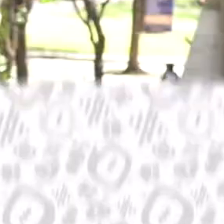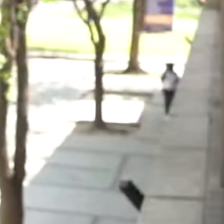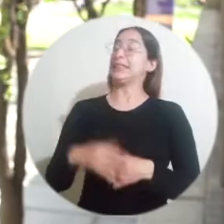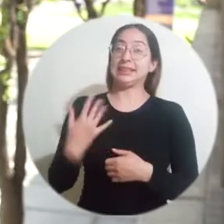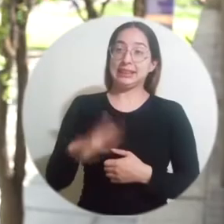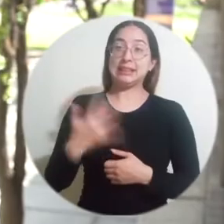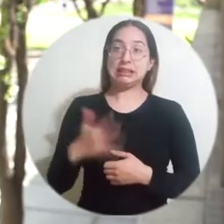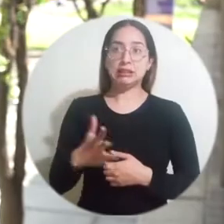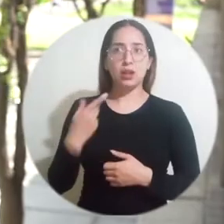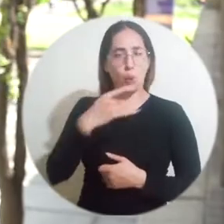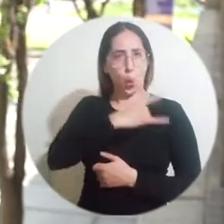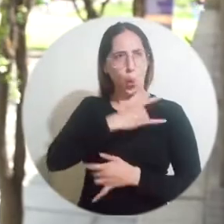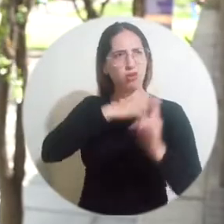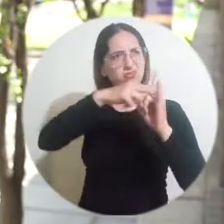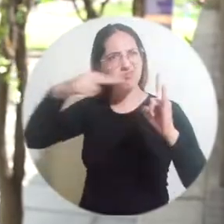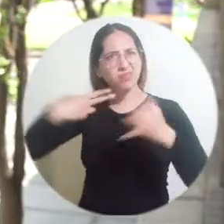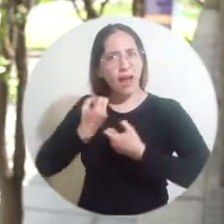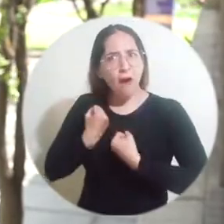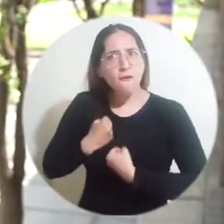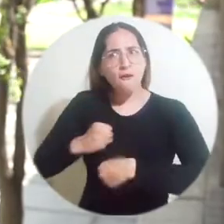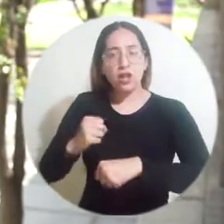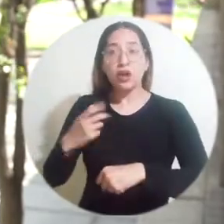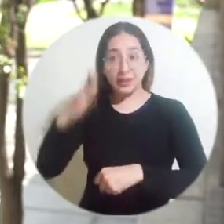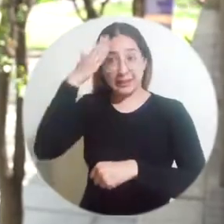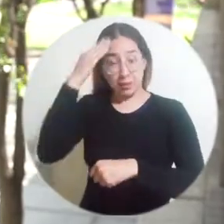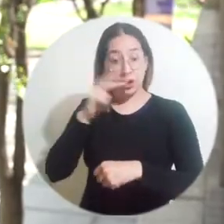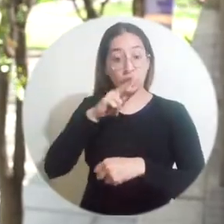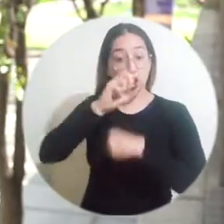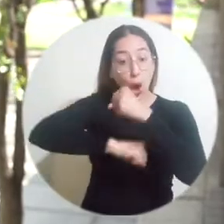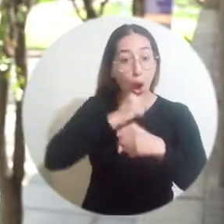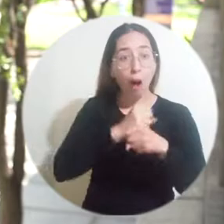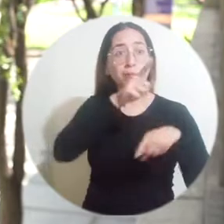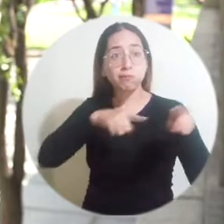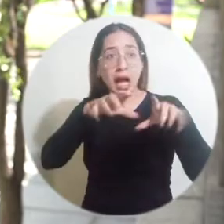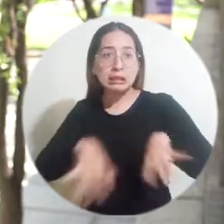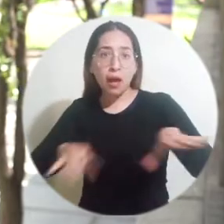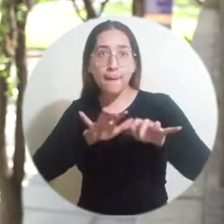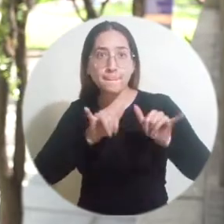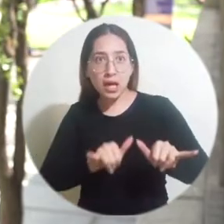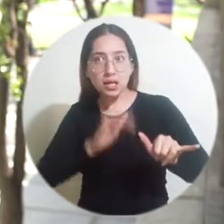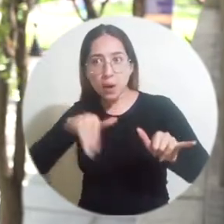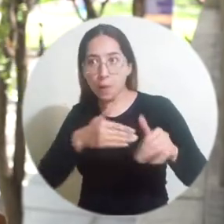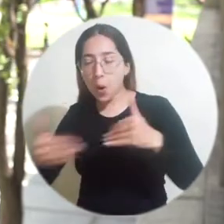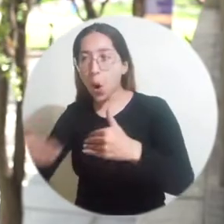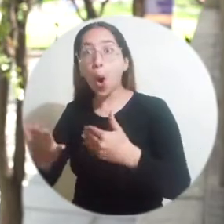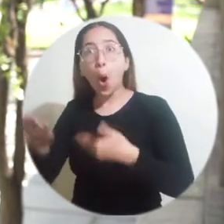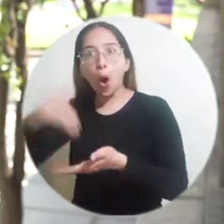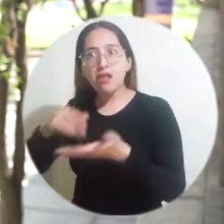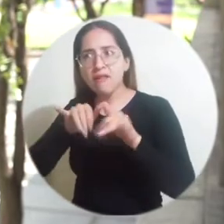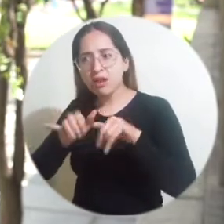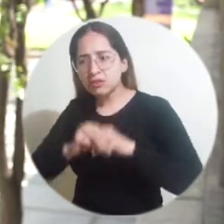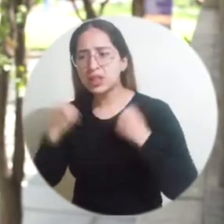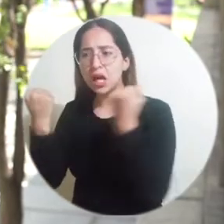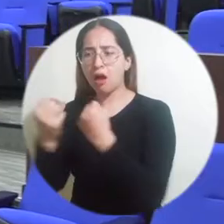Ha sido un gran esfuerzo por parte de la Universidad, luego de dos años de receso, retomar las actividades. Ya hemos trabajado en el